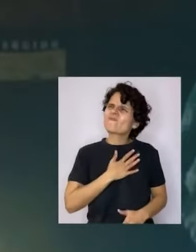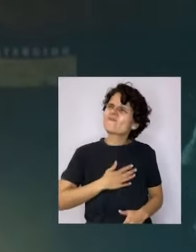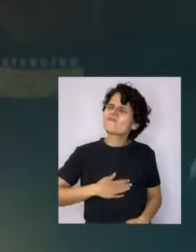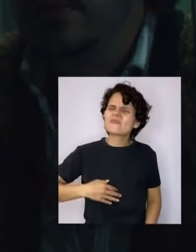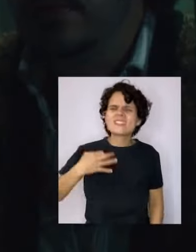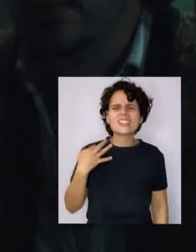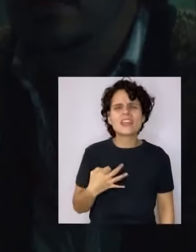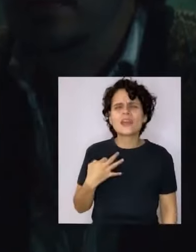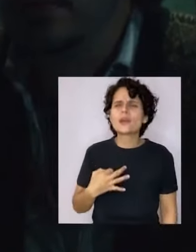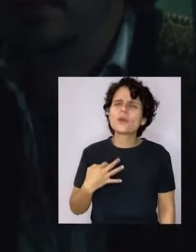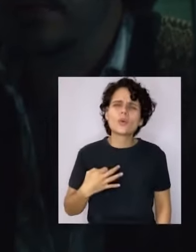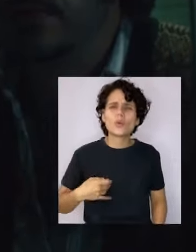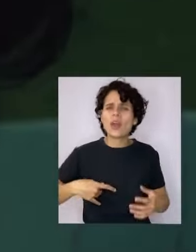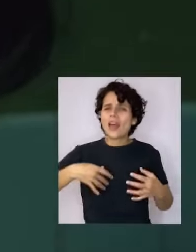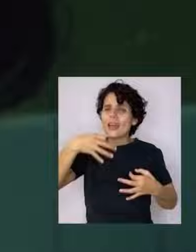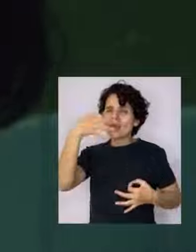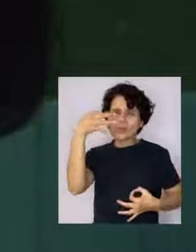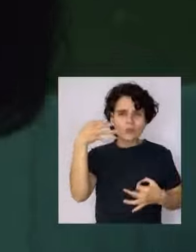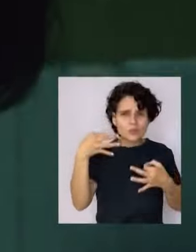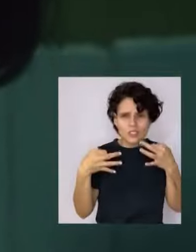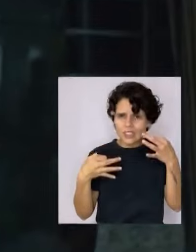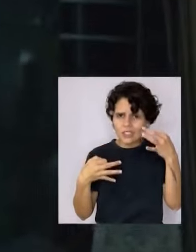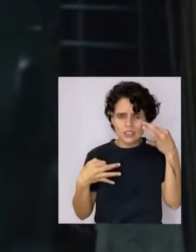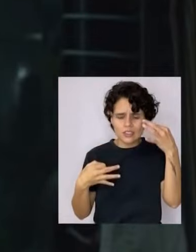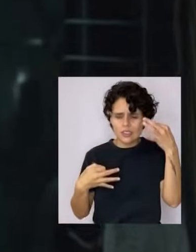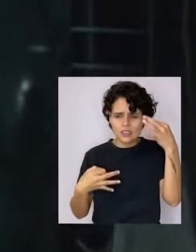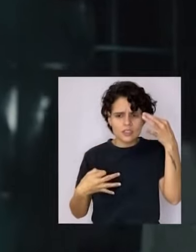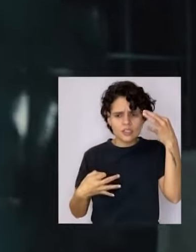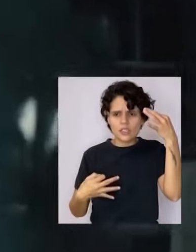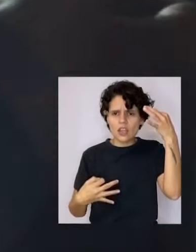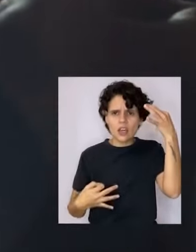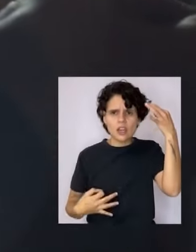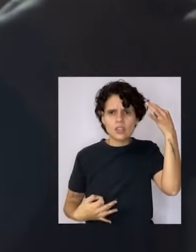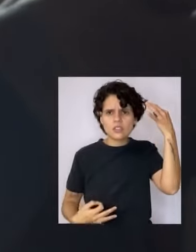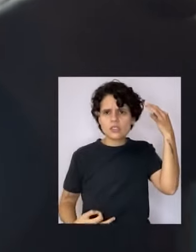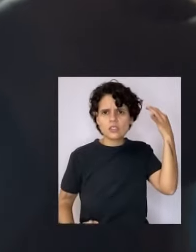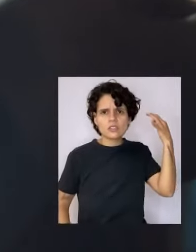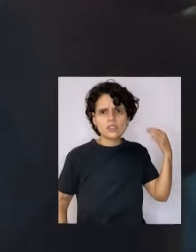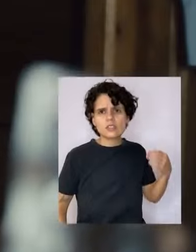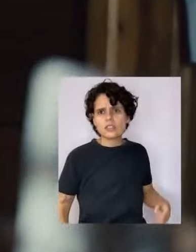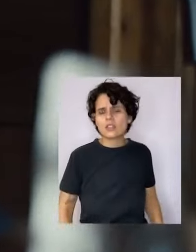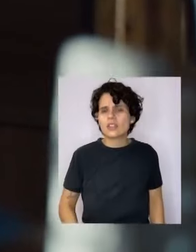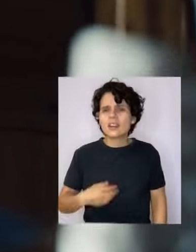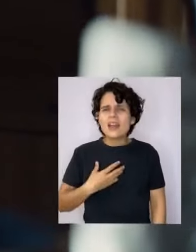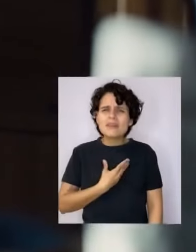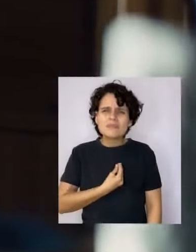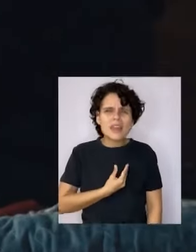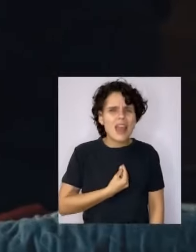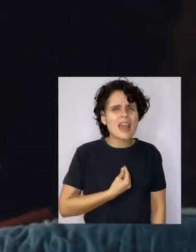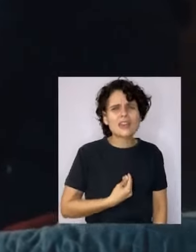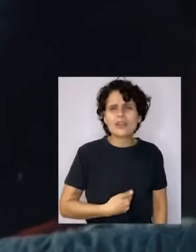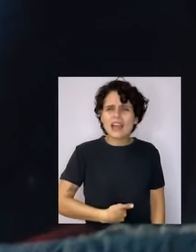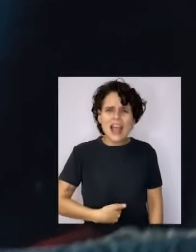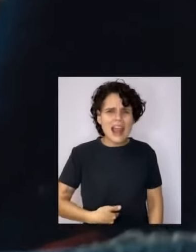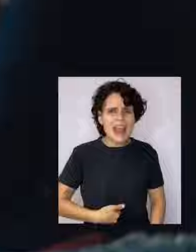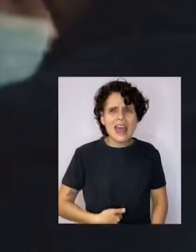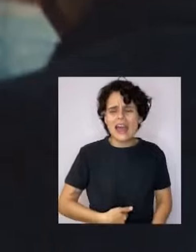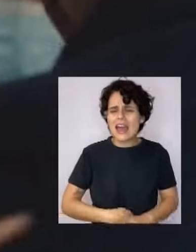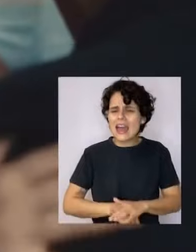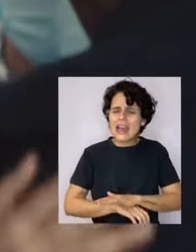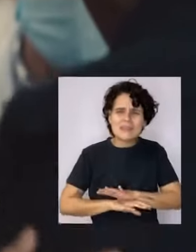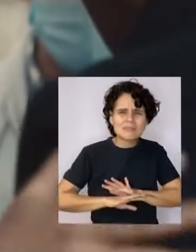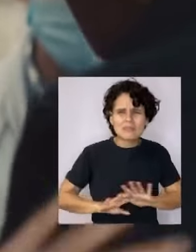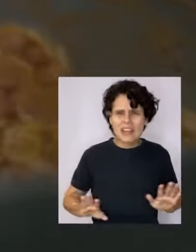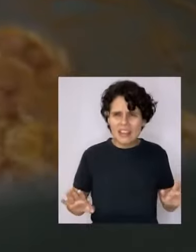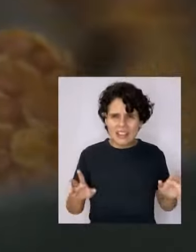a las injusticias, al miedo y al